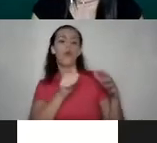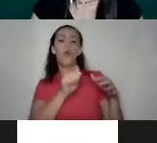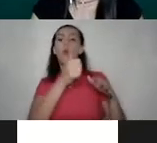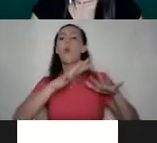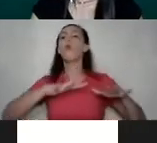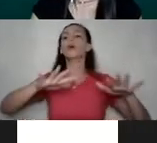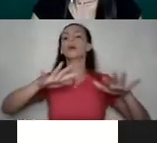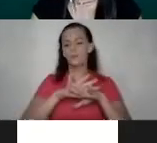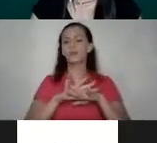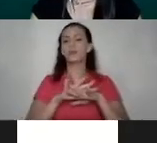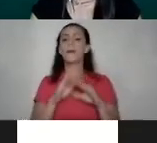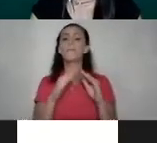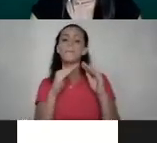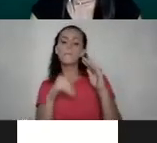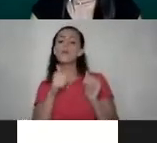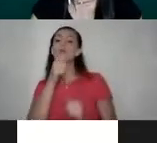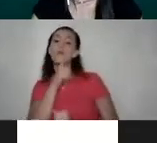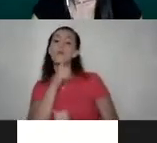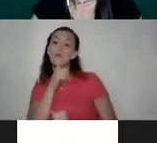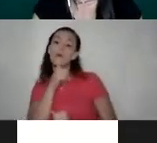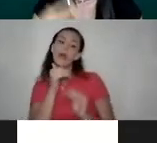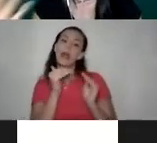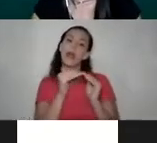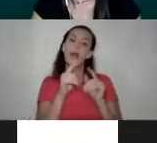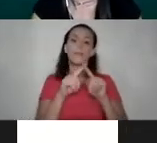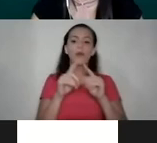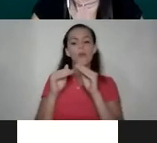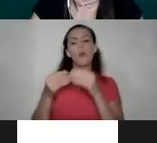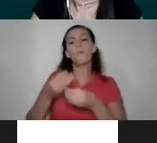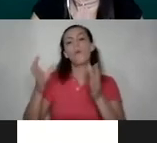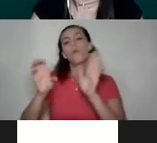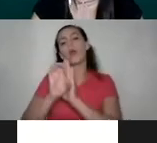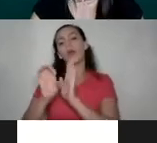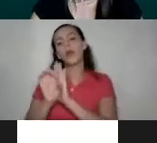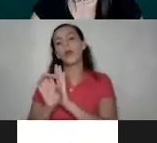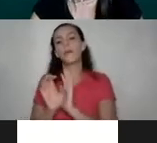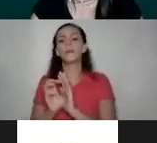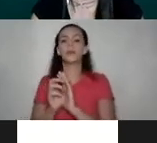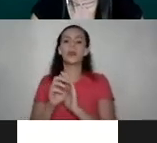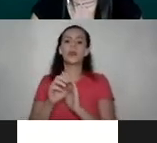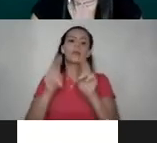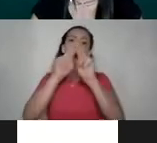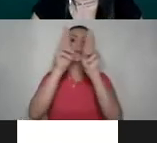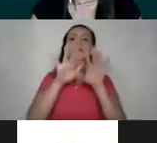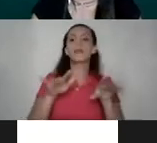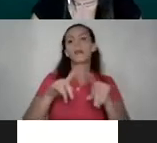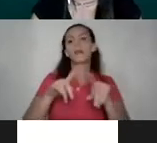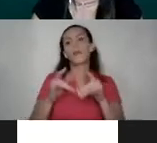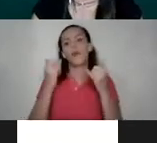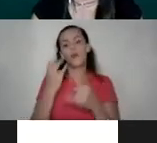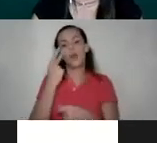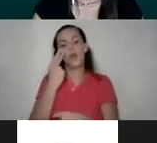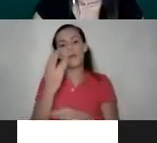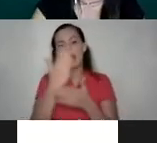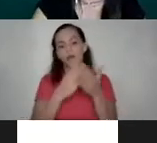menos privados que la casa, pero menos públicos, por ejemplo, que el ciberespacio. Y ahora, pues, veremos algunas de